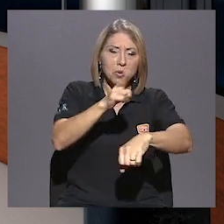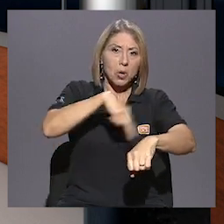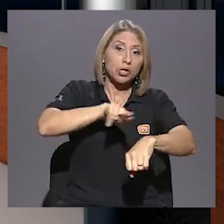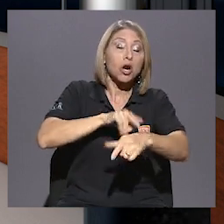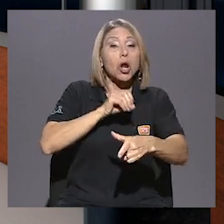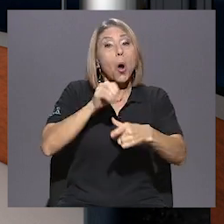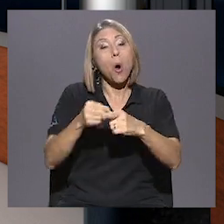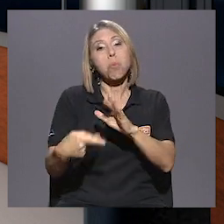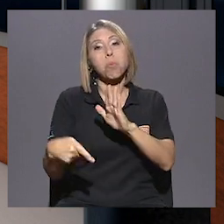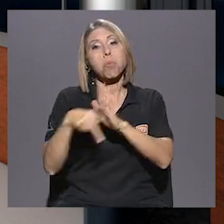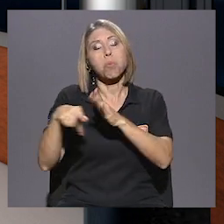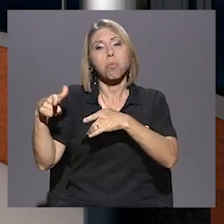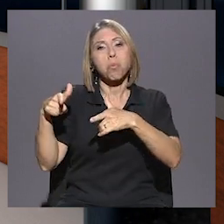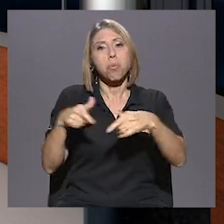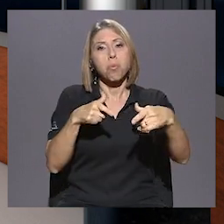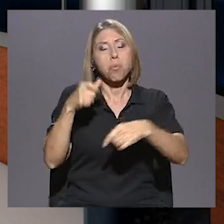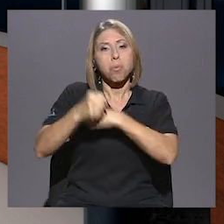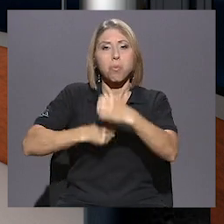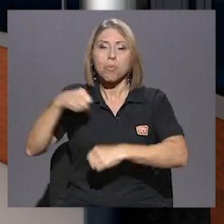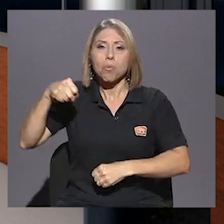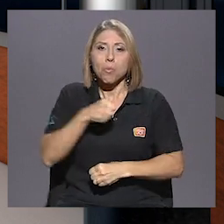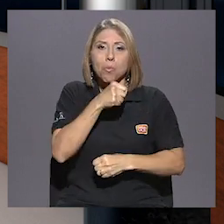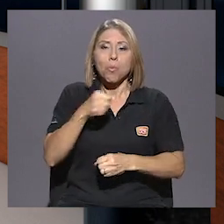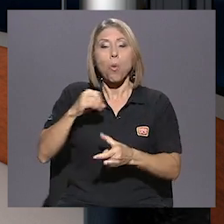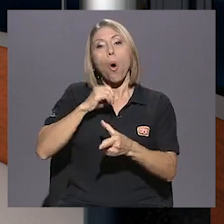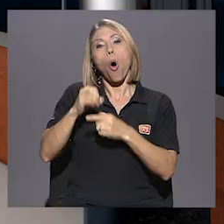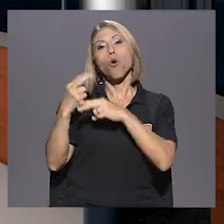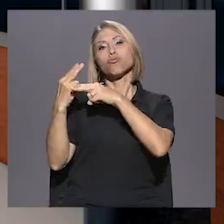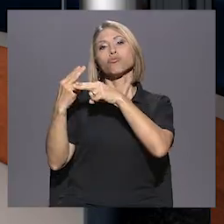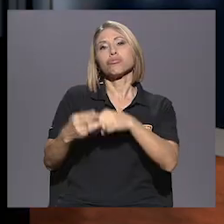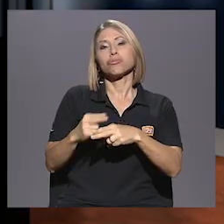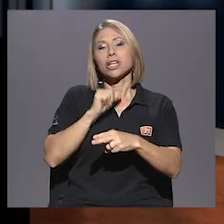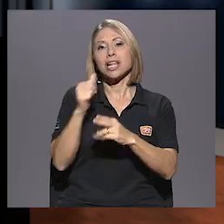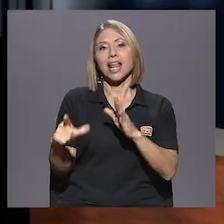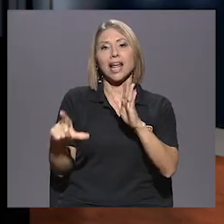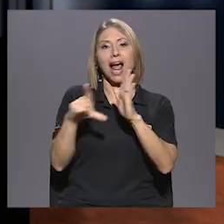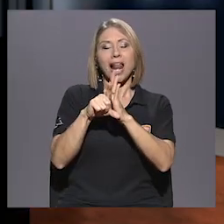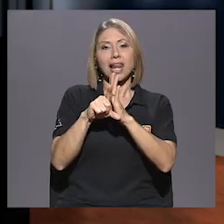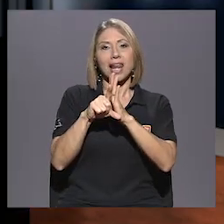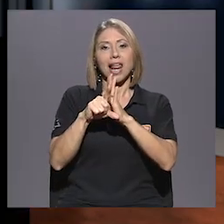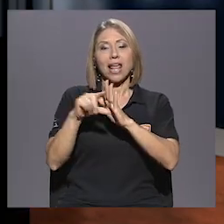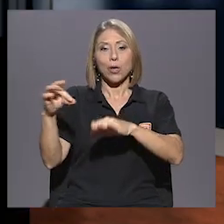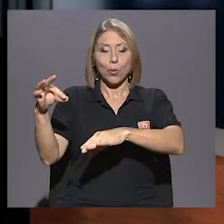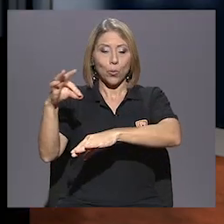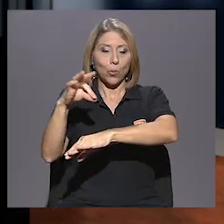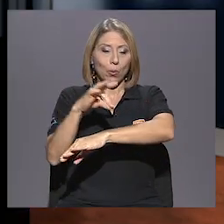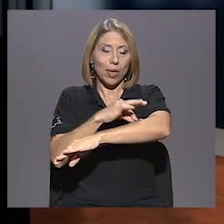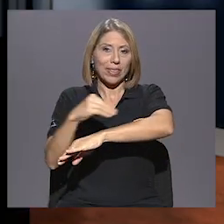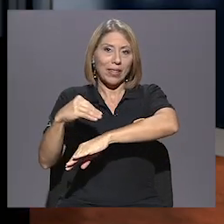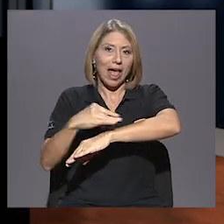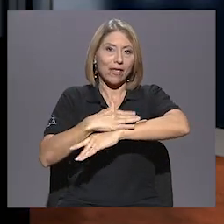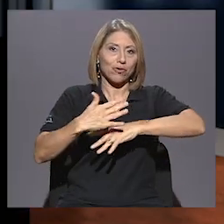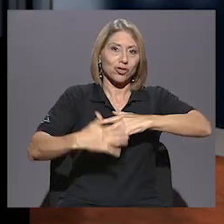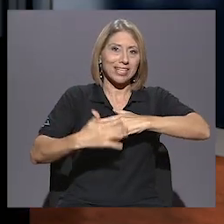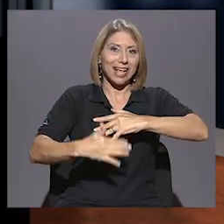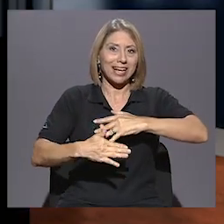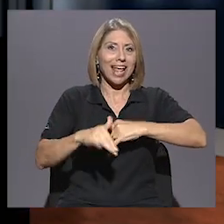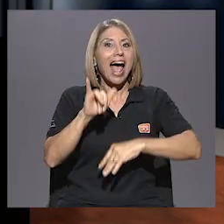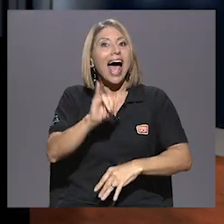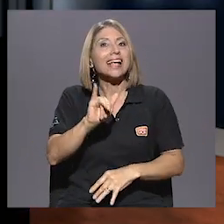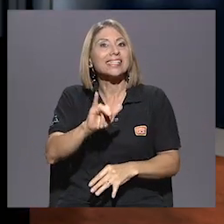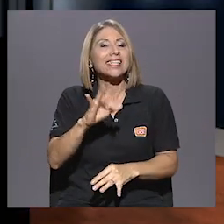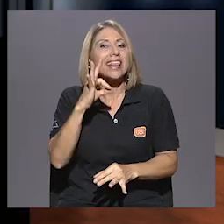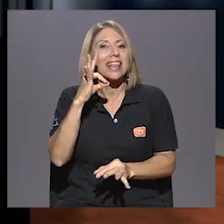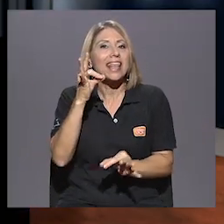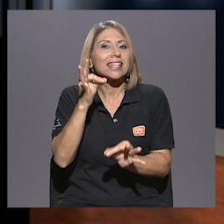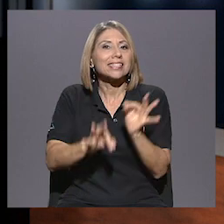cumpleaños y declare ilegal las transfusiones de sangre. Es así de sencillo. Pero no tanto para los